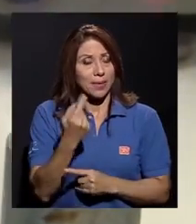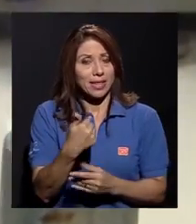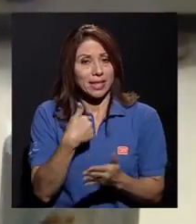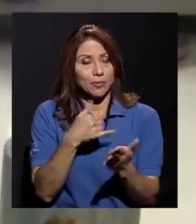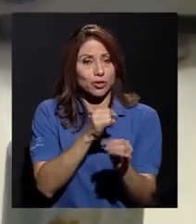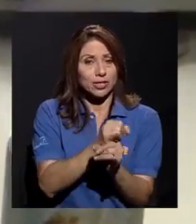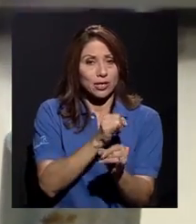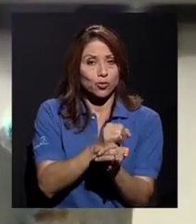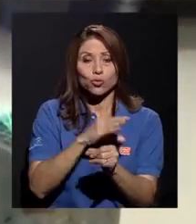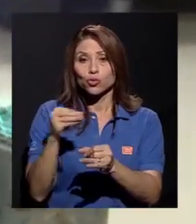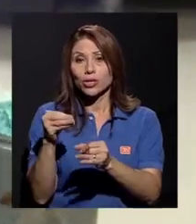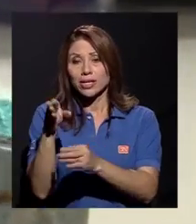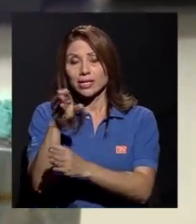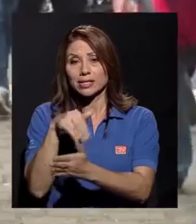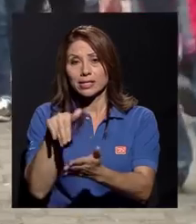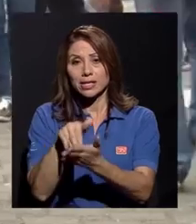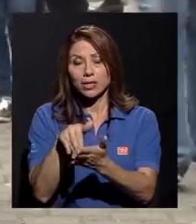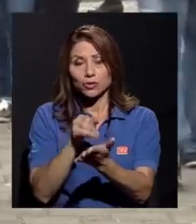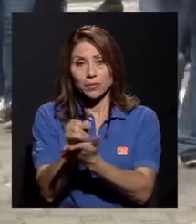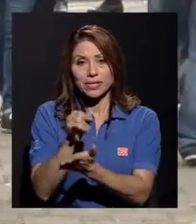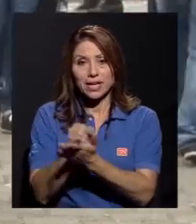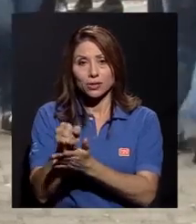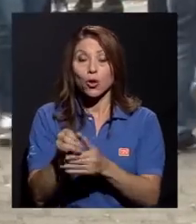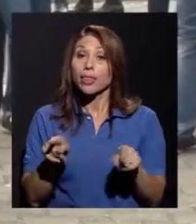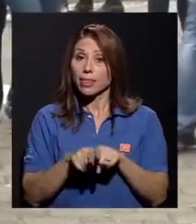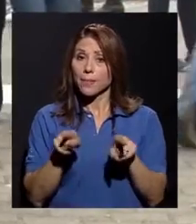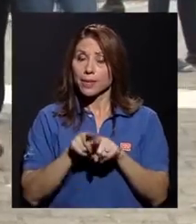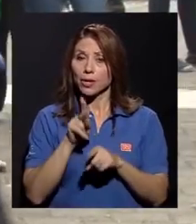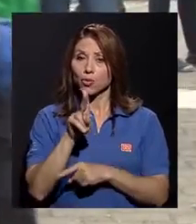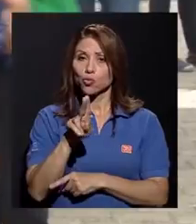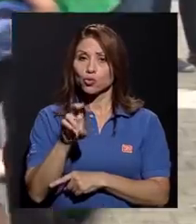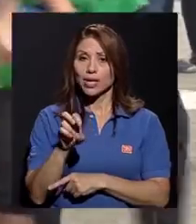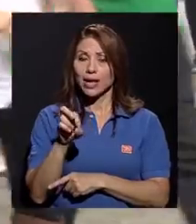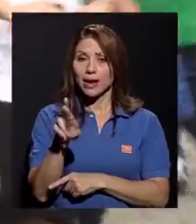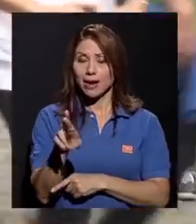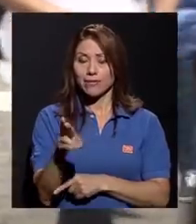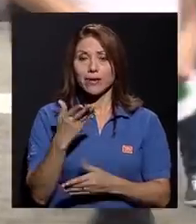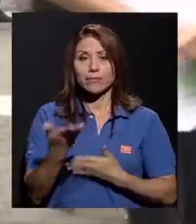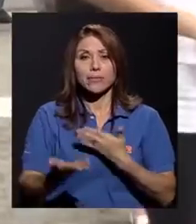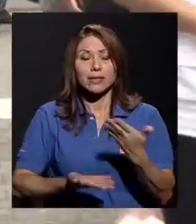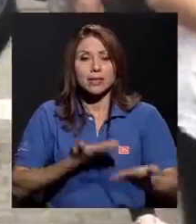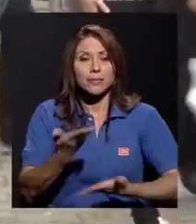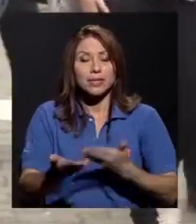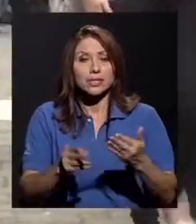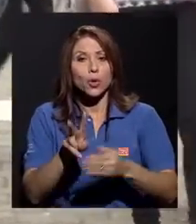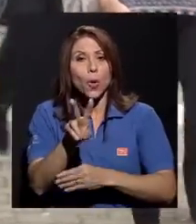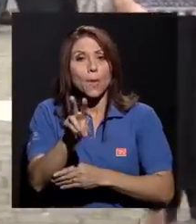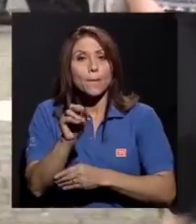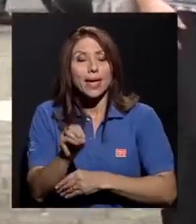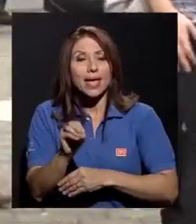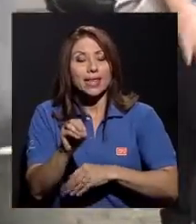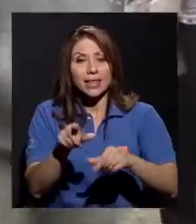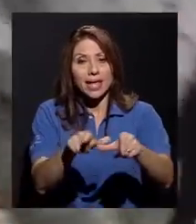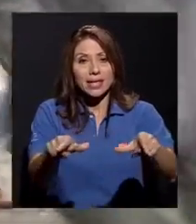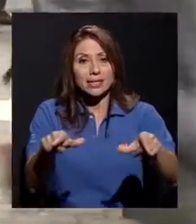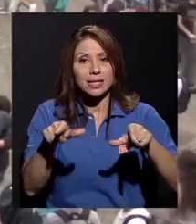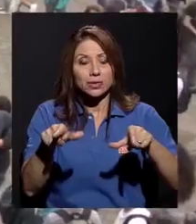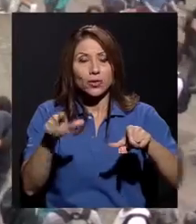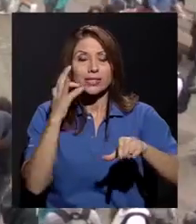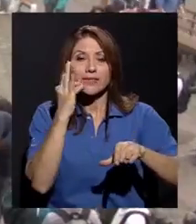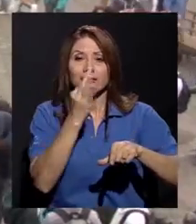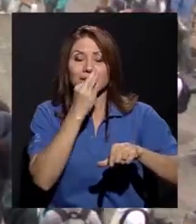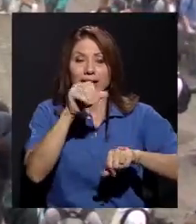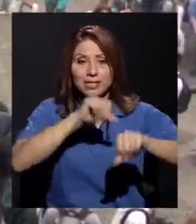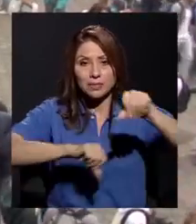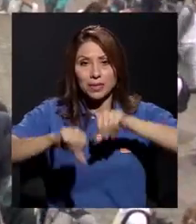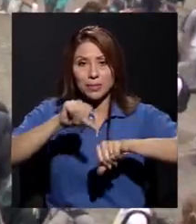institutos y centros de investigación. La UCR también pone al servicio del país 20 estaciones y fincas experimentales y cuatro